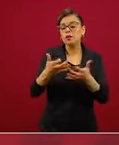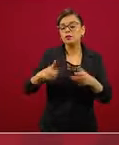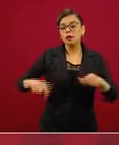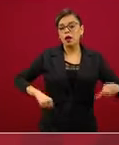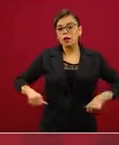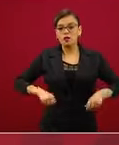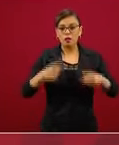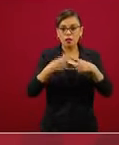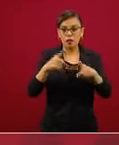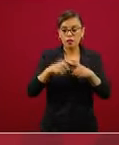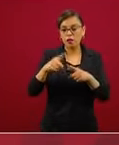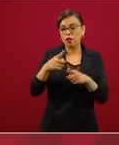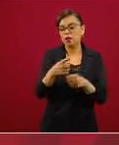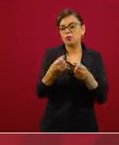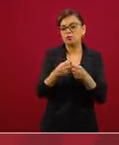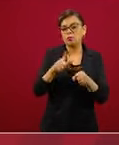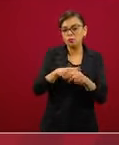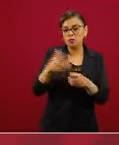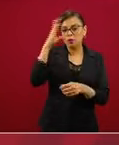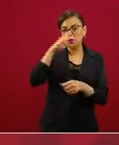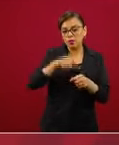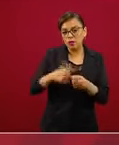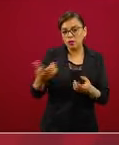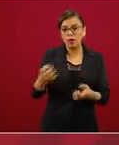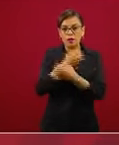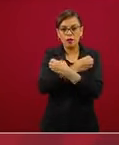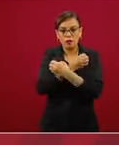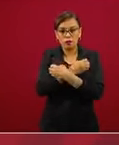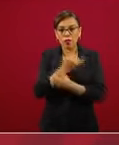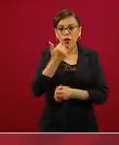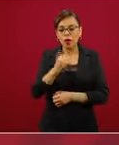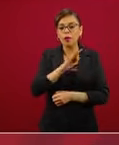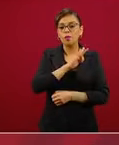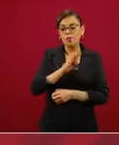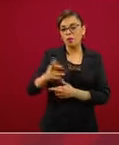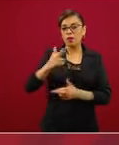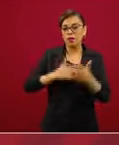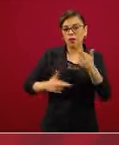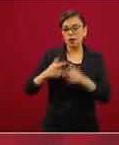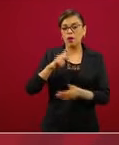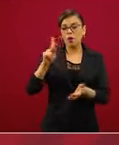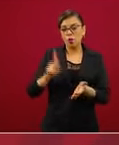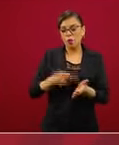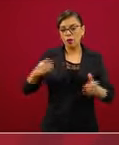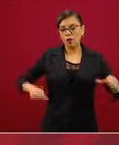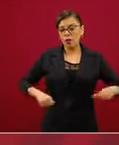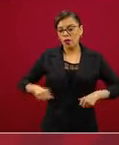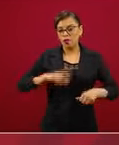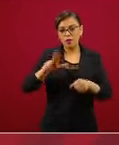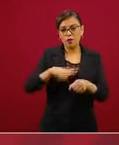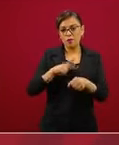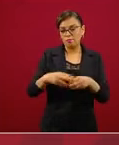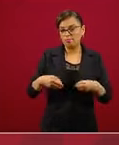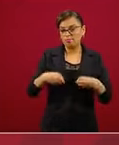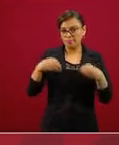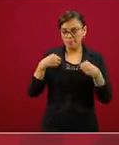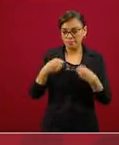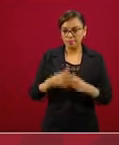educativas y regresar a la nueva normalidad. Es decir, este virus, mientras no haya